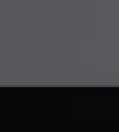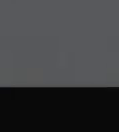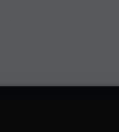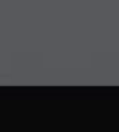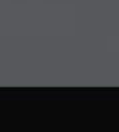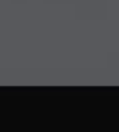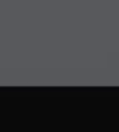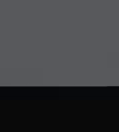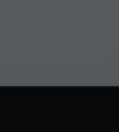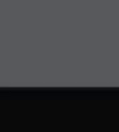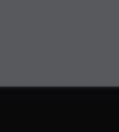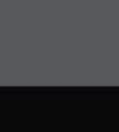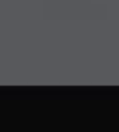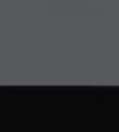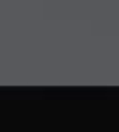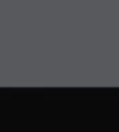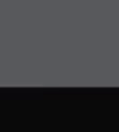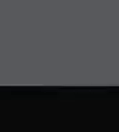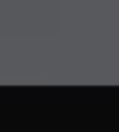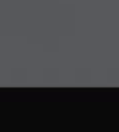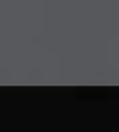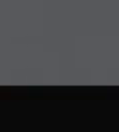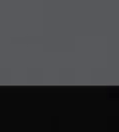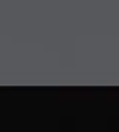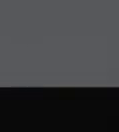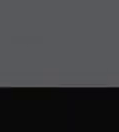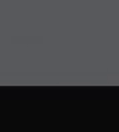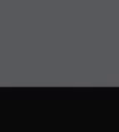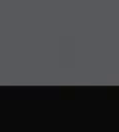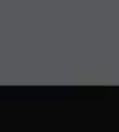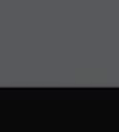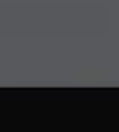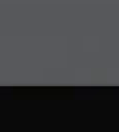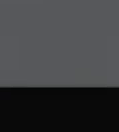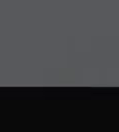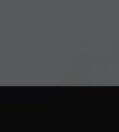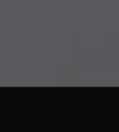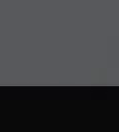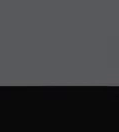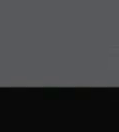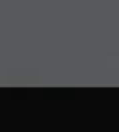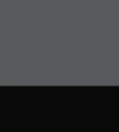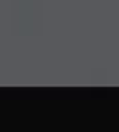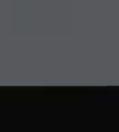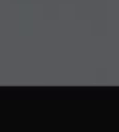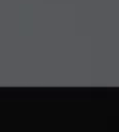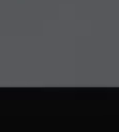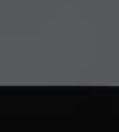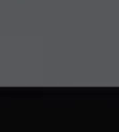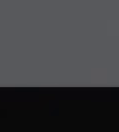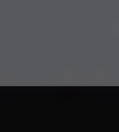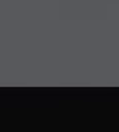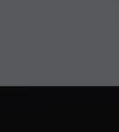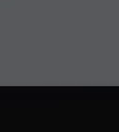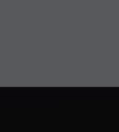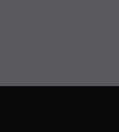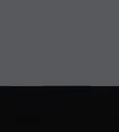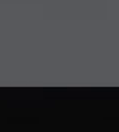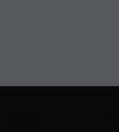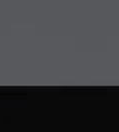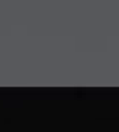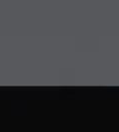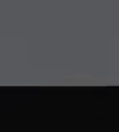y cuando llega a su destino ese avión aterriza, son varias las personas que ya están contagiadas, las cuales a su vez